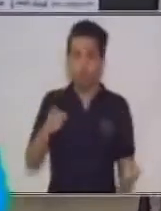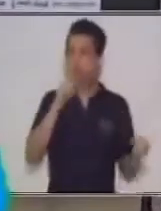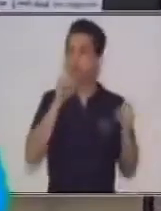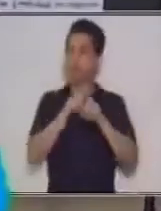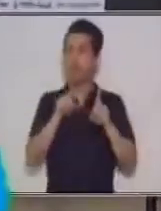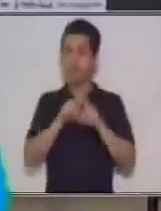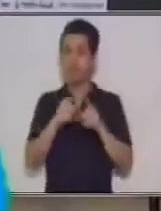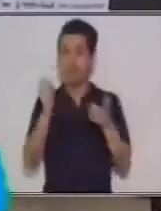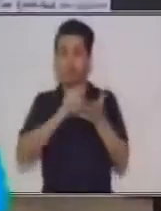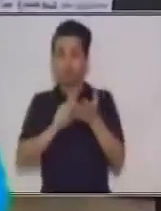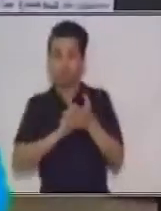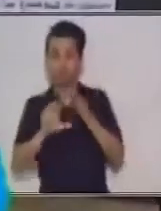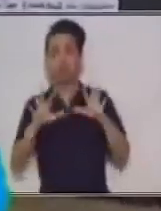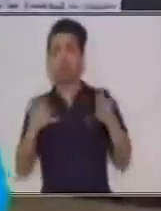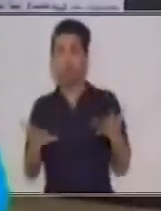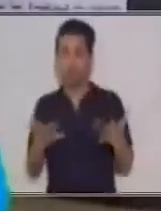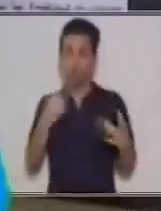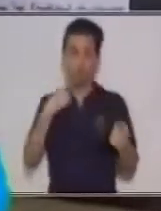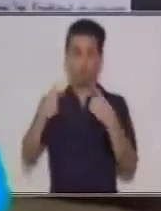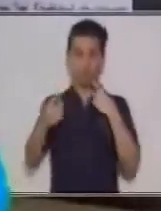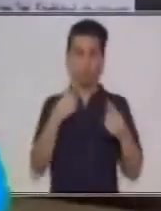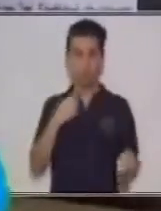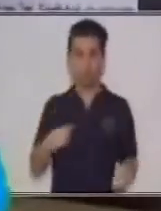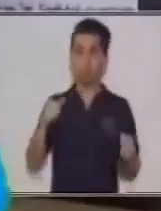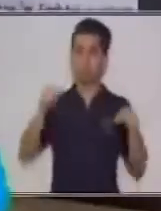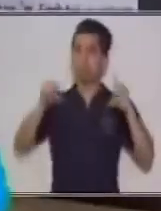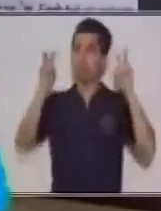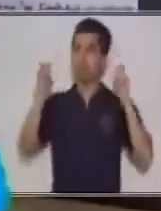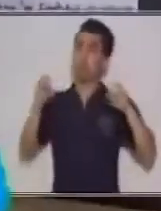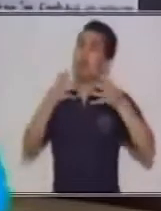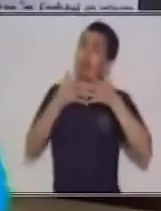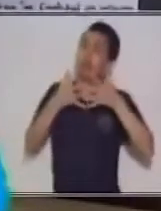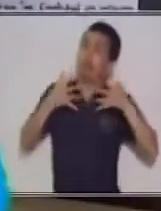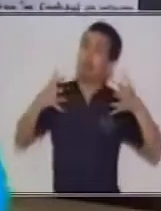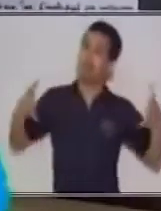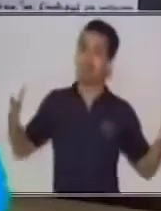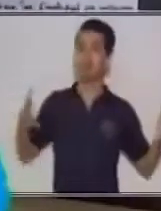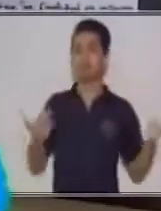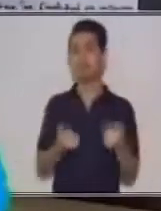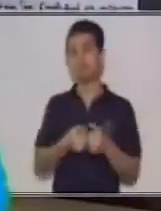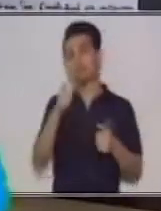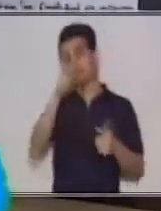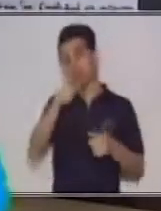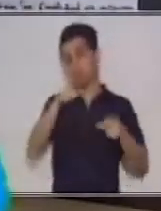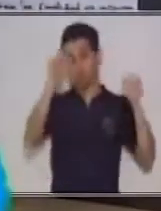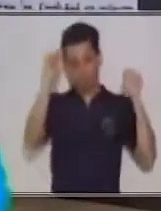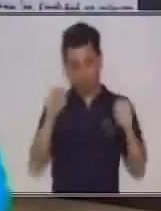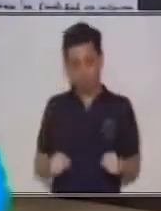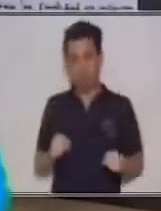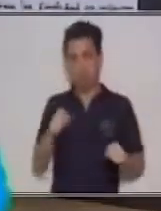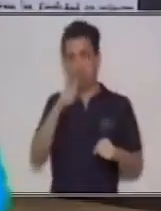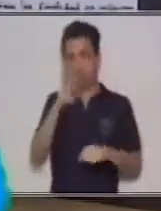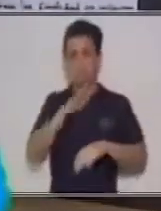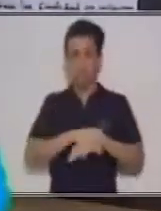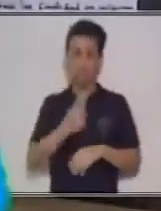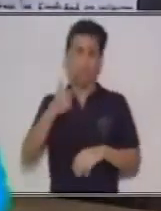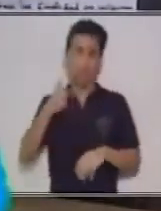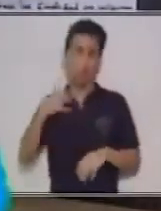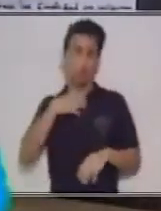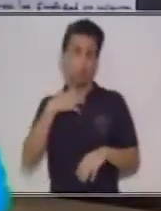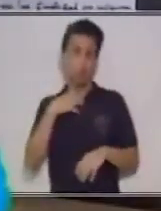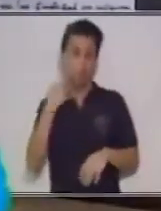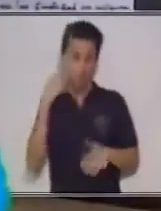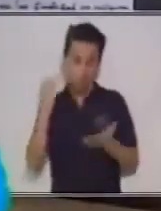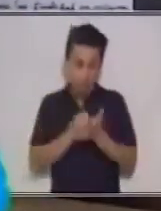del mismo. Realmente el tema es totalmente extenso. Así que yo lo invito a usted para que profundice aún más sobre el